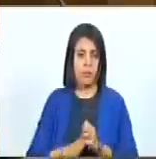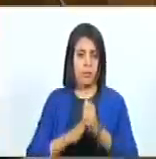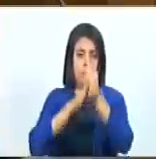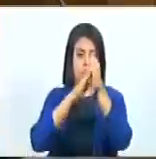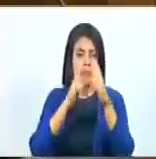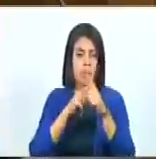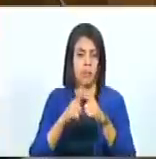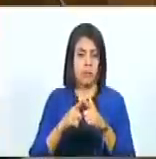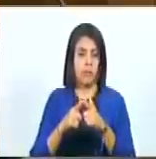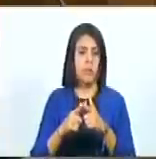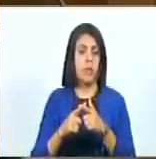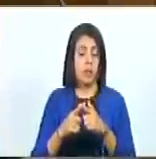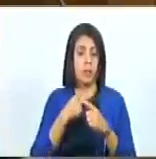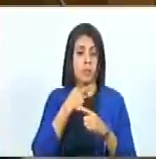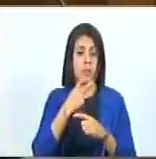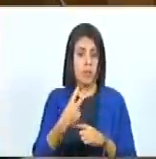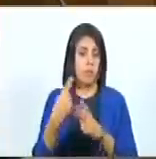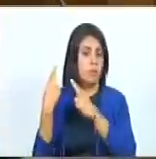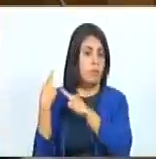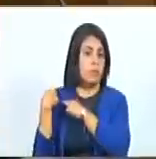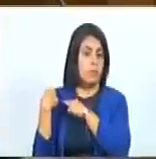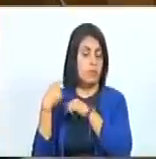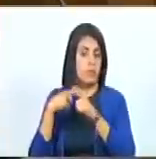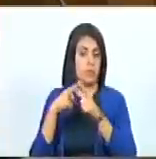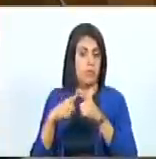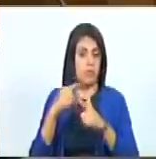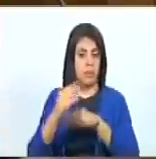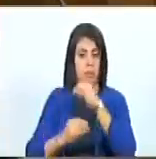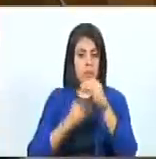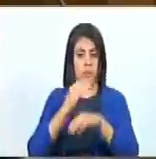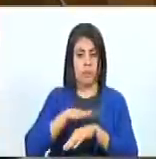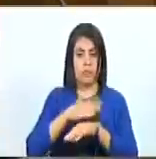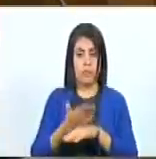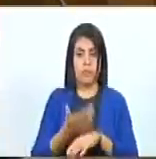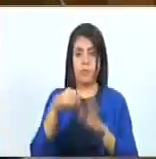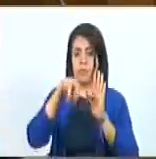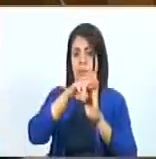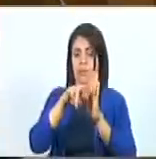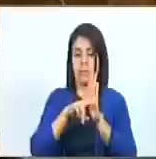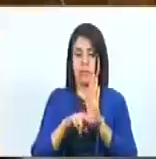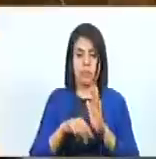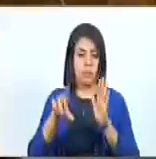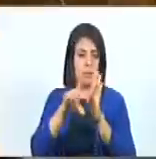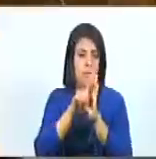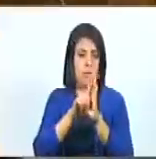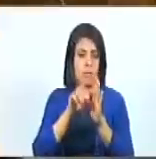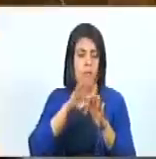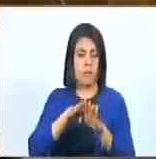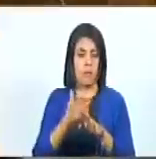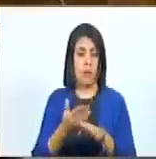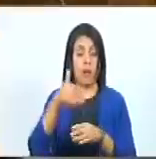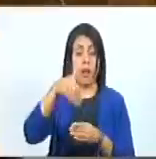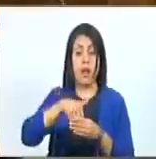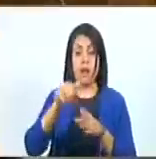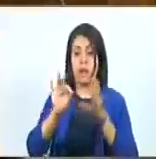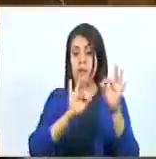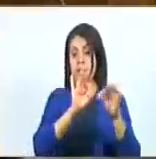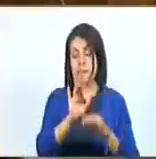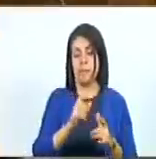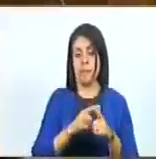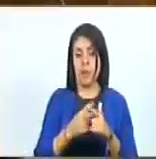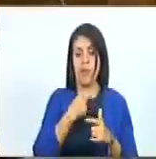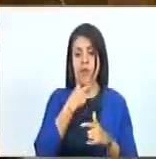de sus voceras o voceros, serán establecidas en el reglamento de esta ley. La elección de las